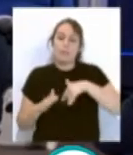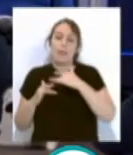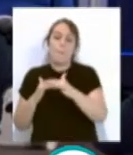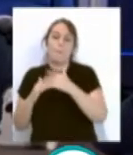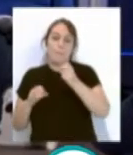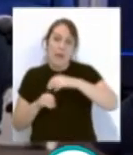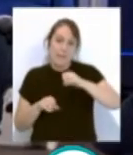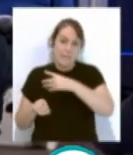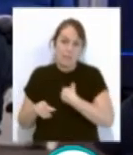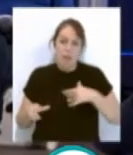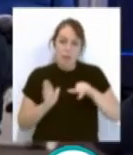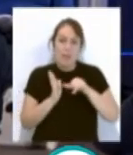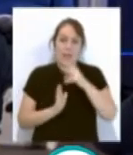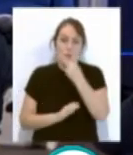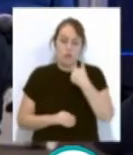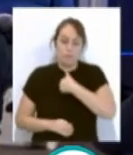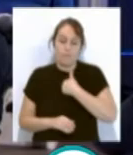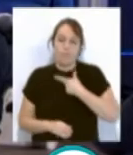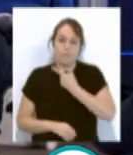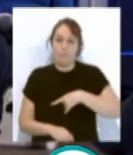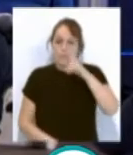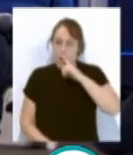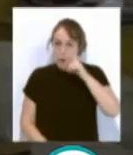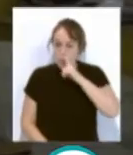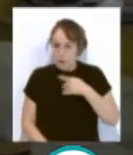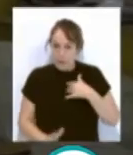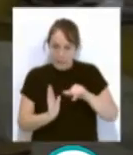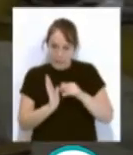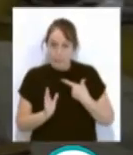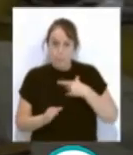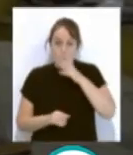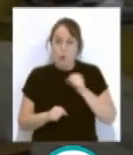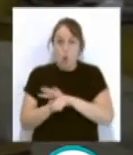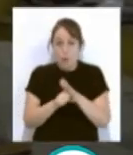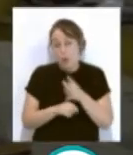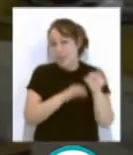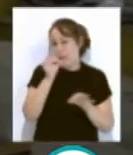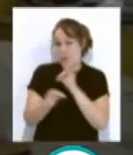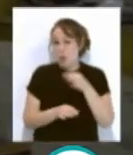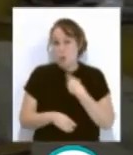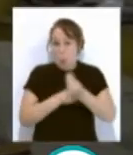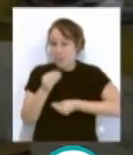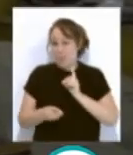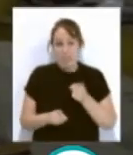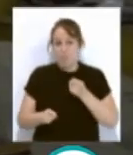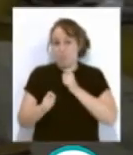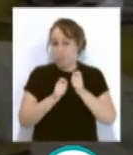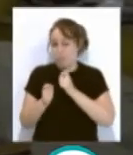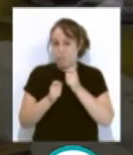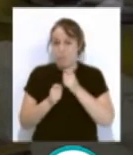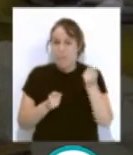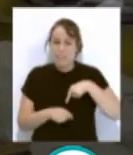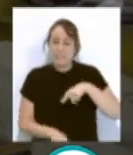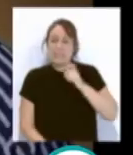personajes sanluqueños. Este año, con motivo del COVID-19, desde la organización no se hizo la tradicional rueda de prensa, donde